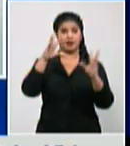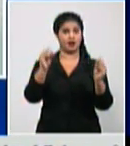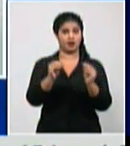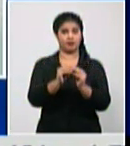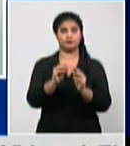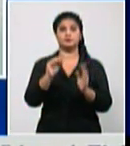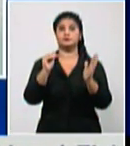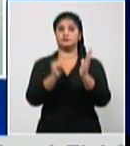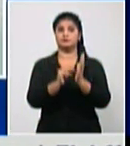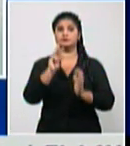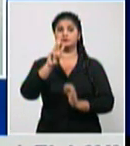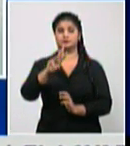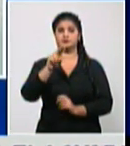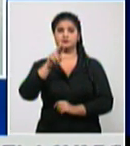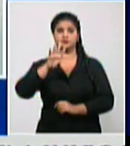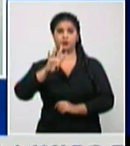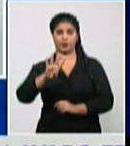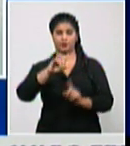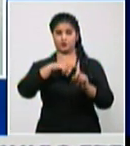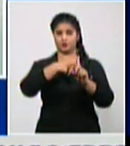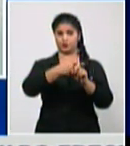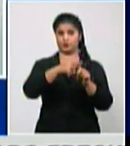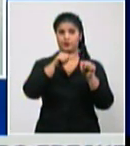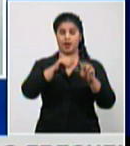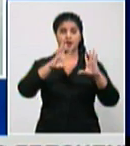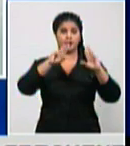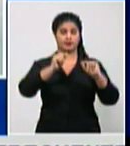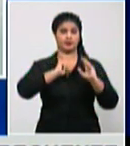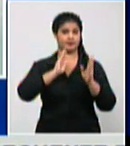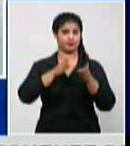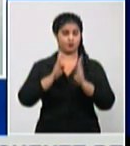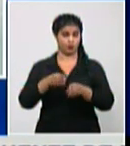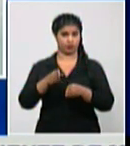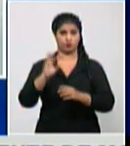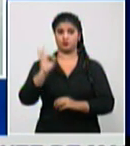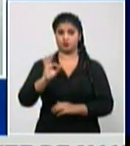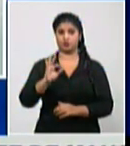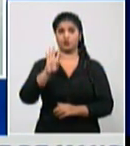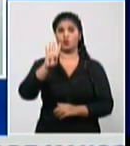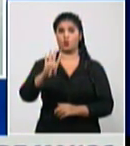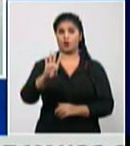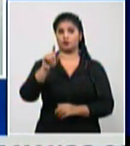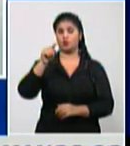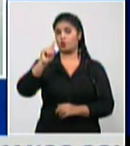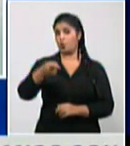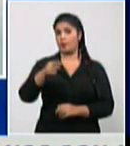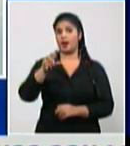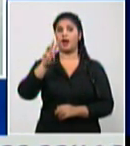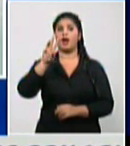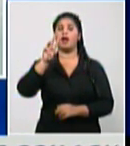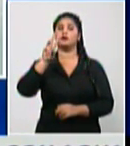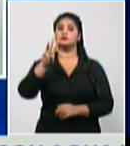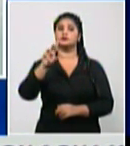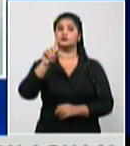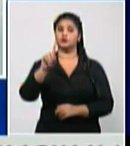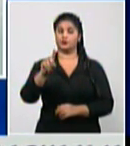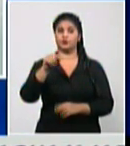casos y tuvimos una letalidad de 4,31 claro abril no había los protocolos ni la experiencia